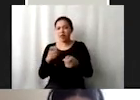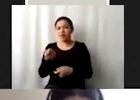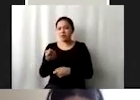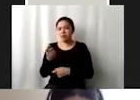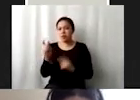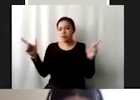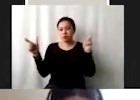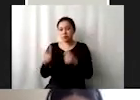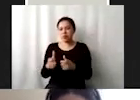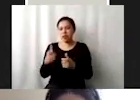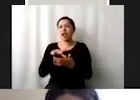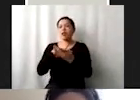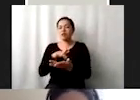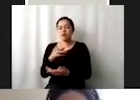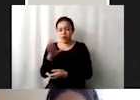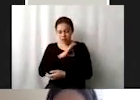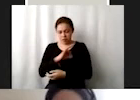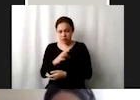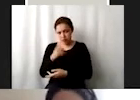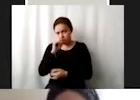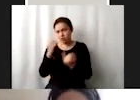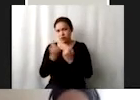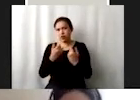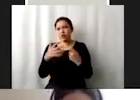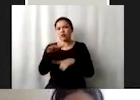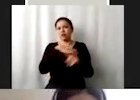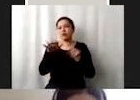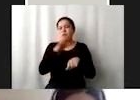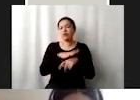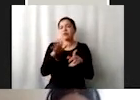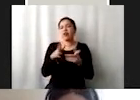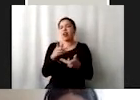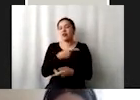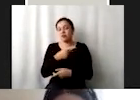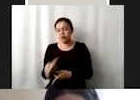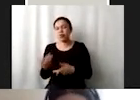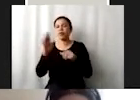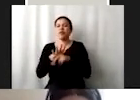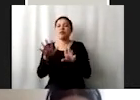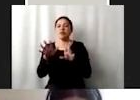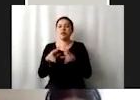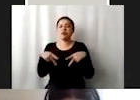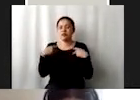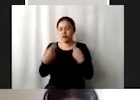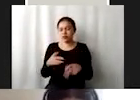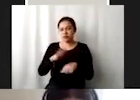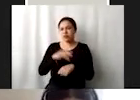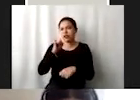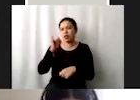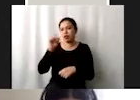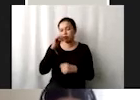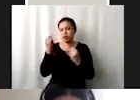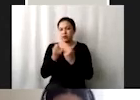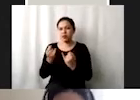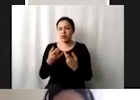situaciones más precarias o más lejanas o etcétera y también incluso los